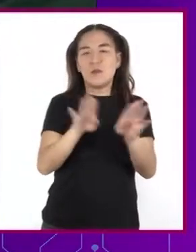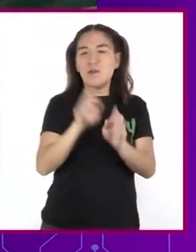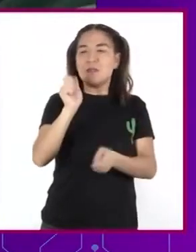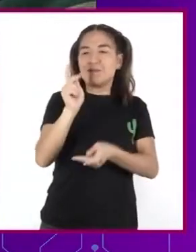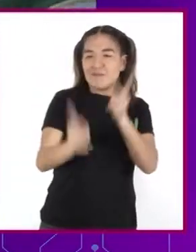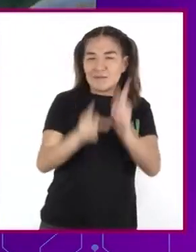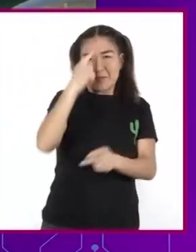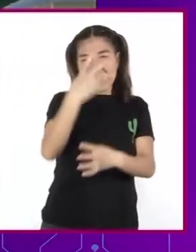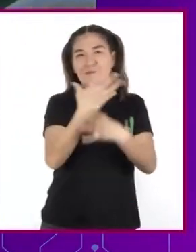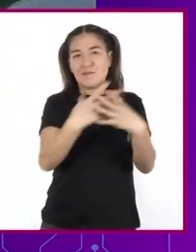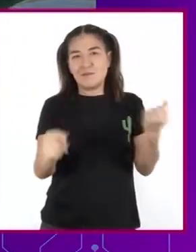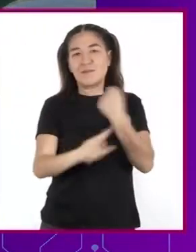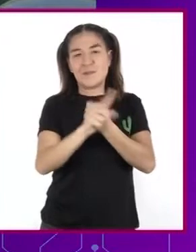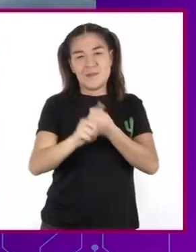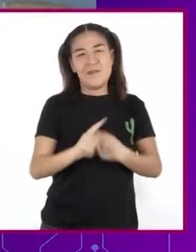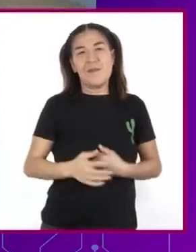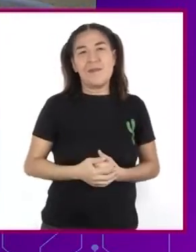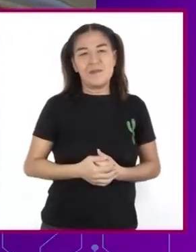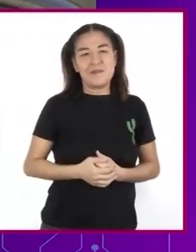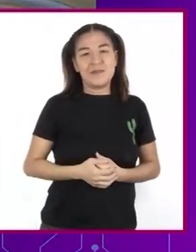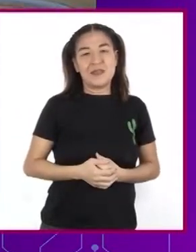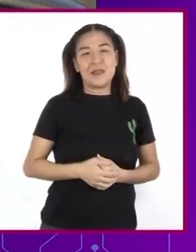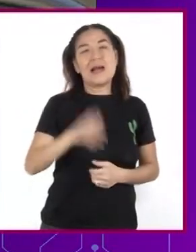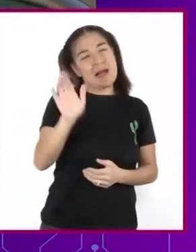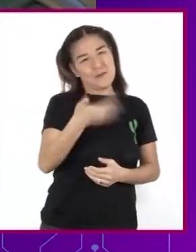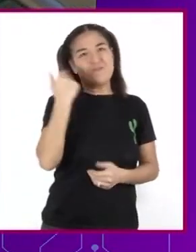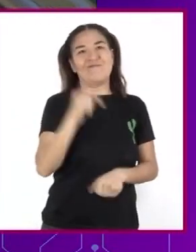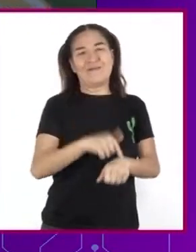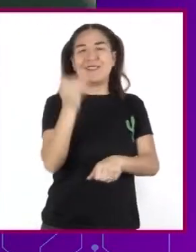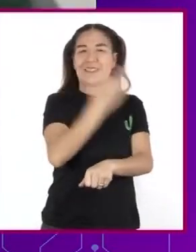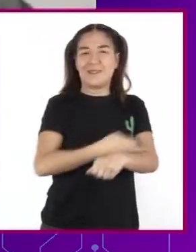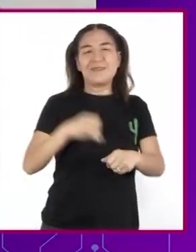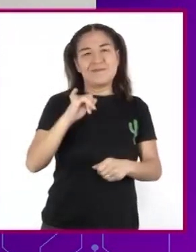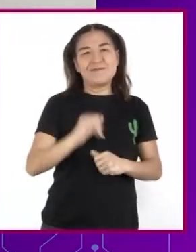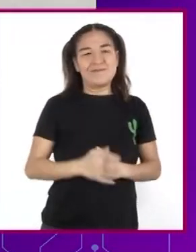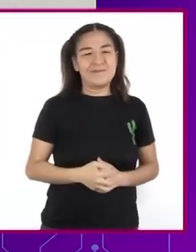Pero bueno Pues yo digo Que hay que irnos Porque no se nos vaya a acercar Vamos